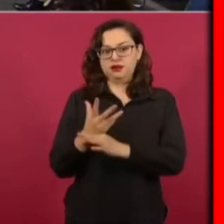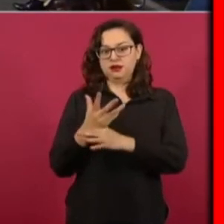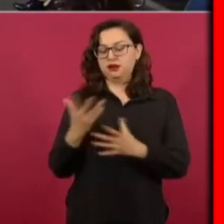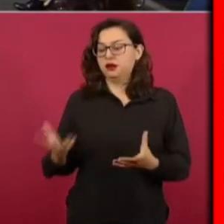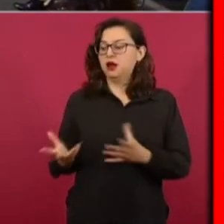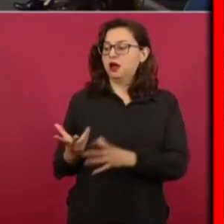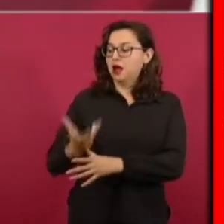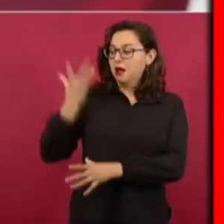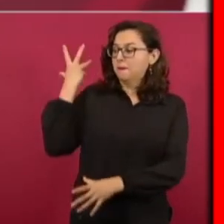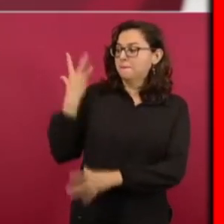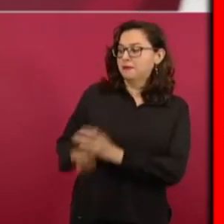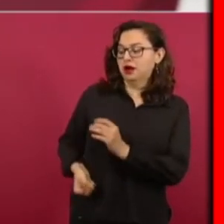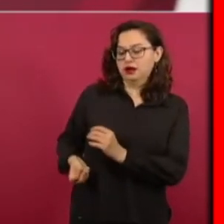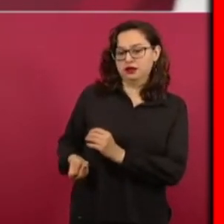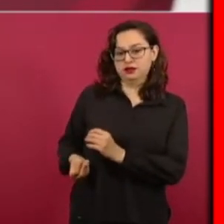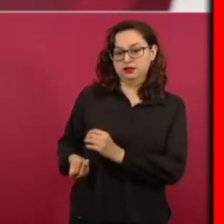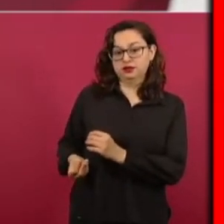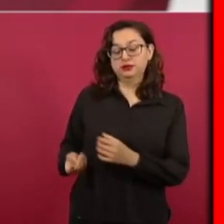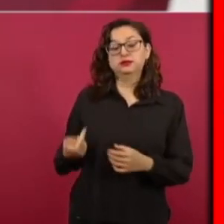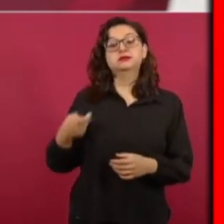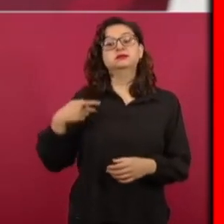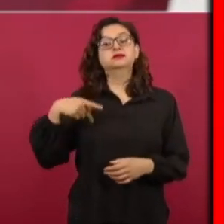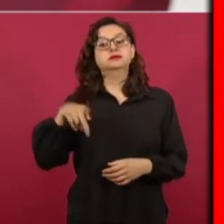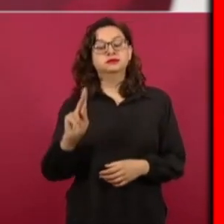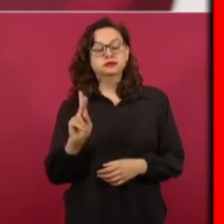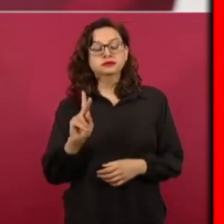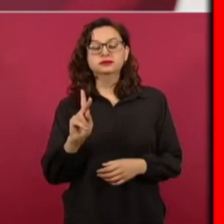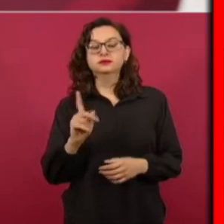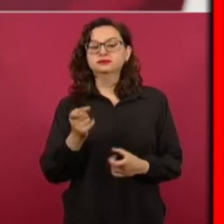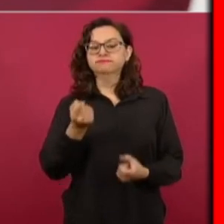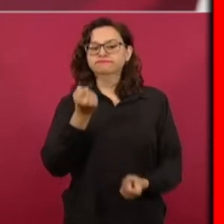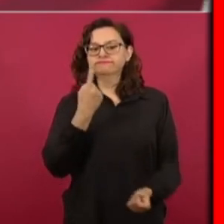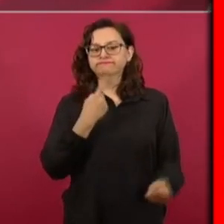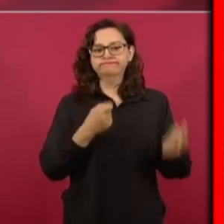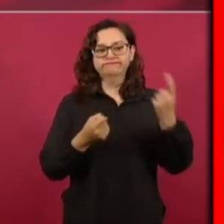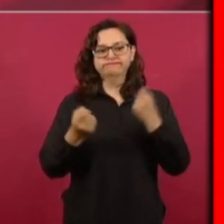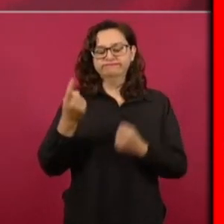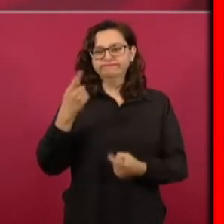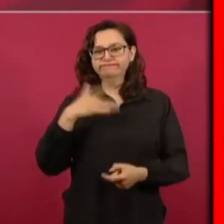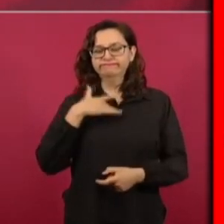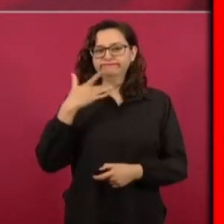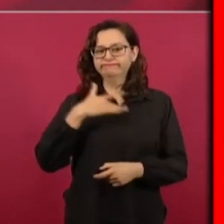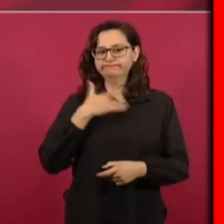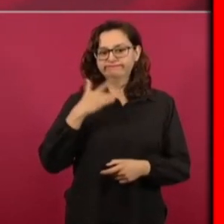también la versión de que se pactó la fuga